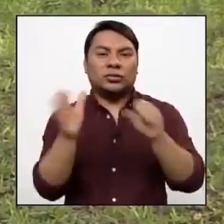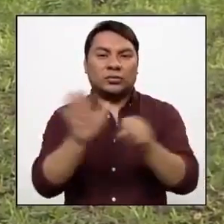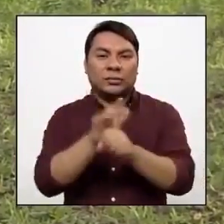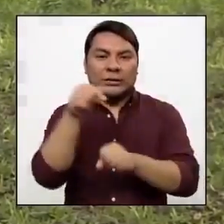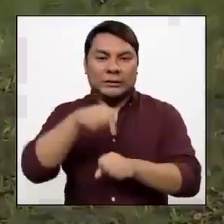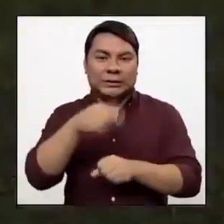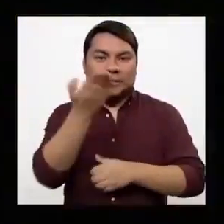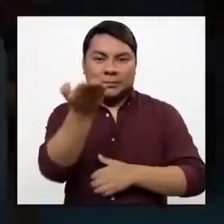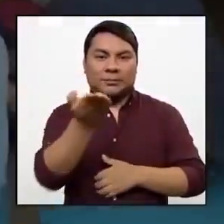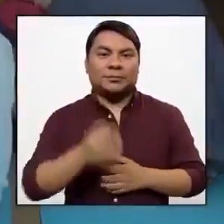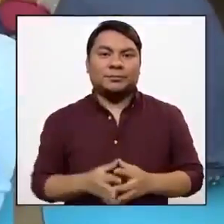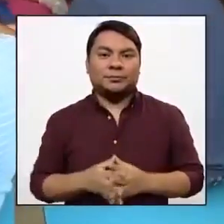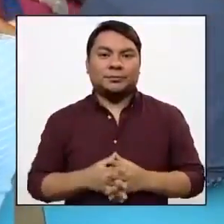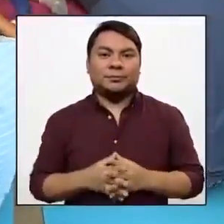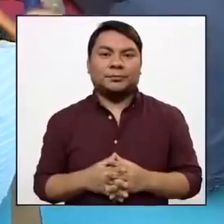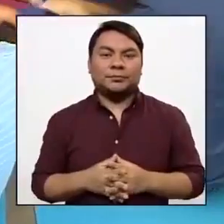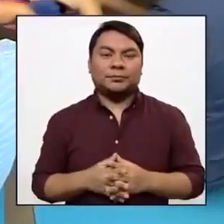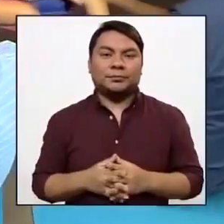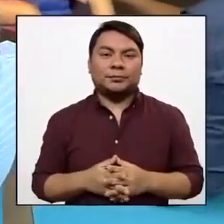aquí en el programa.